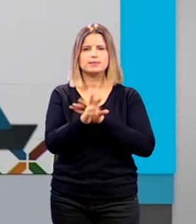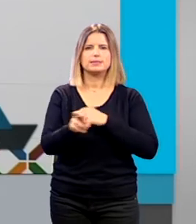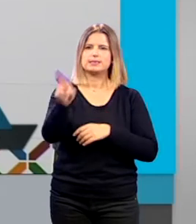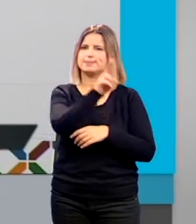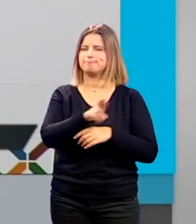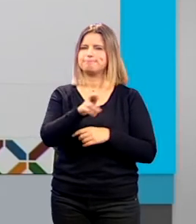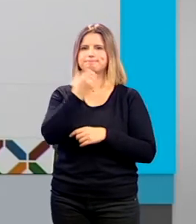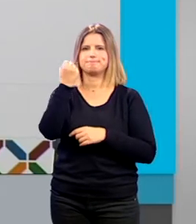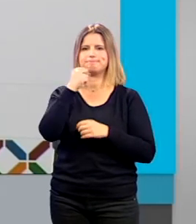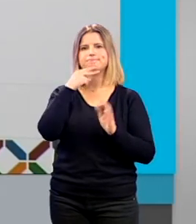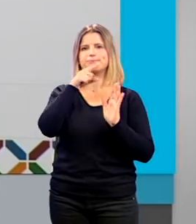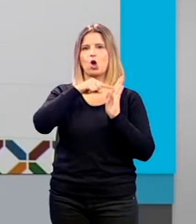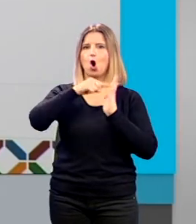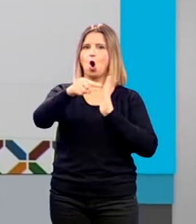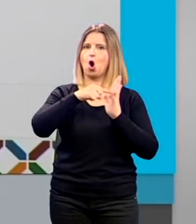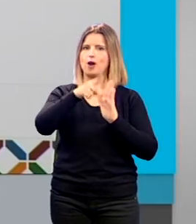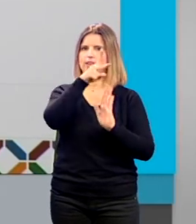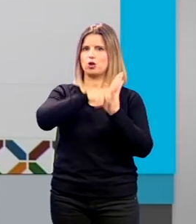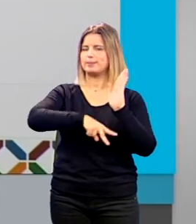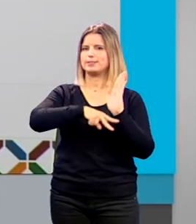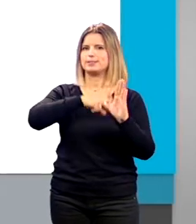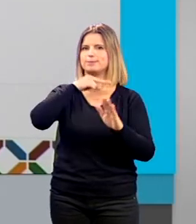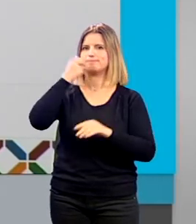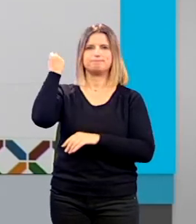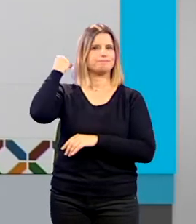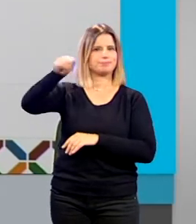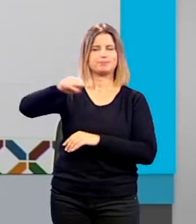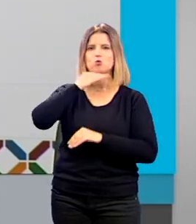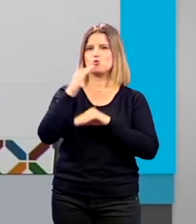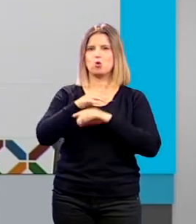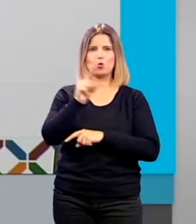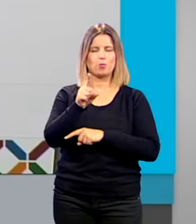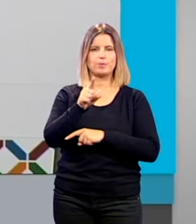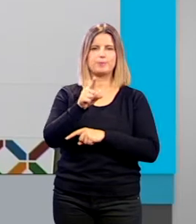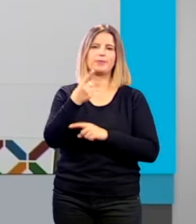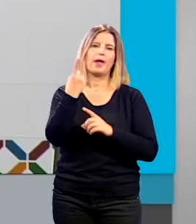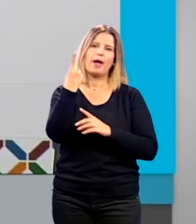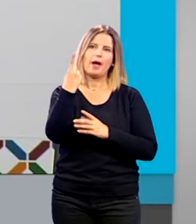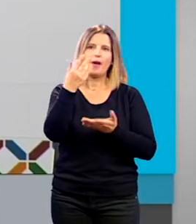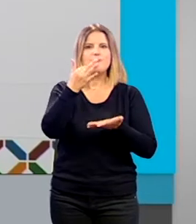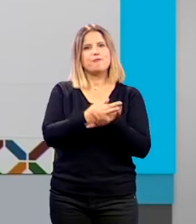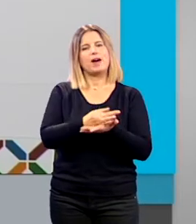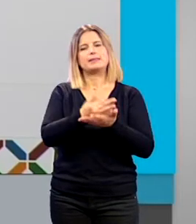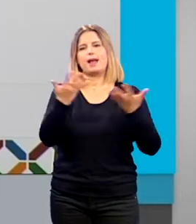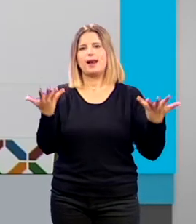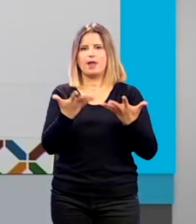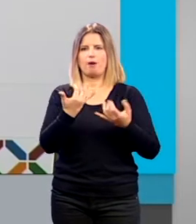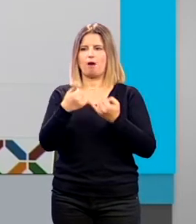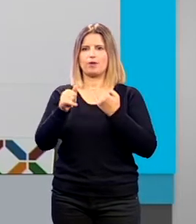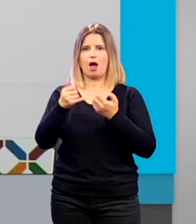incumpliendo la ordenanza sobre ocupación de vía pública las faltas leves pasan a convertirse en faltas graves